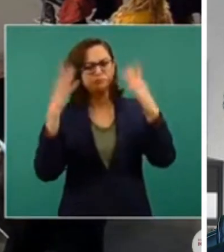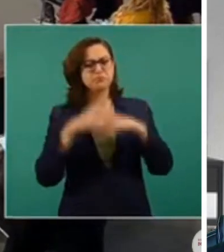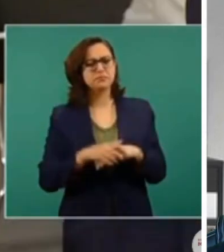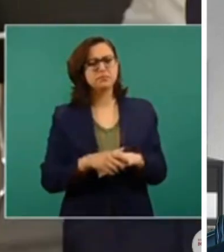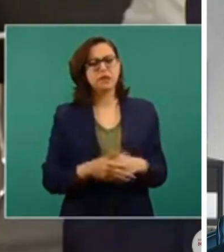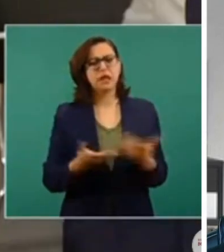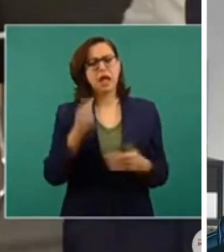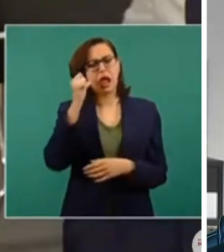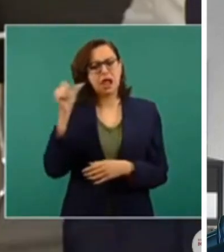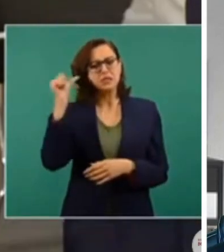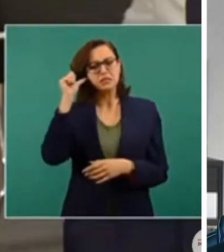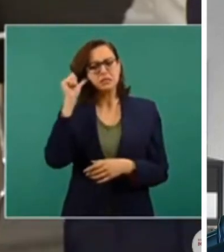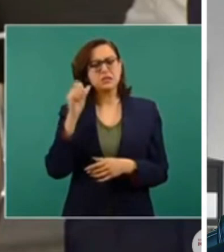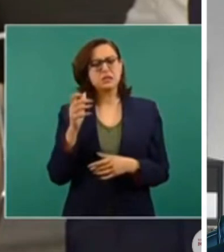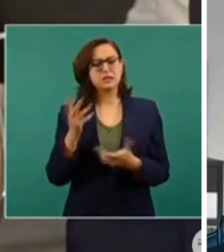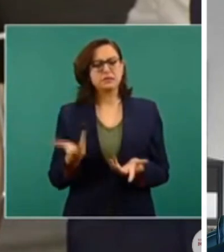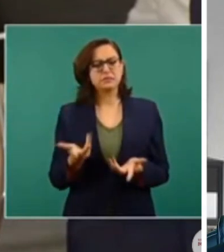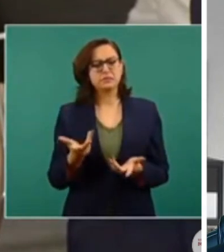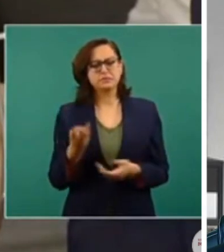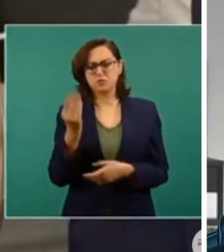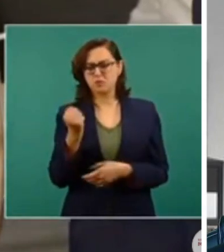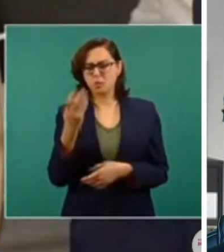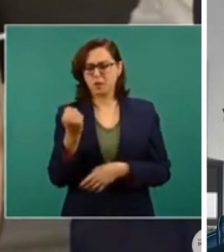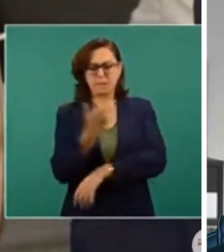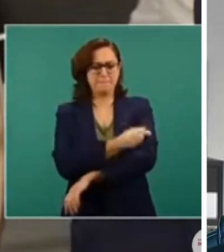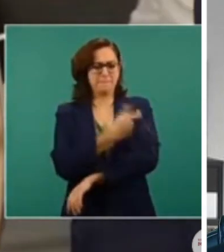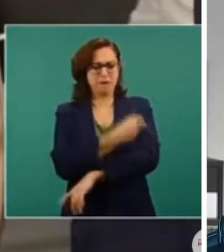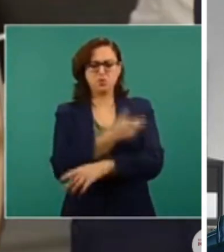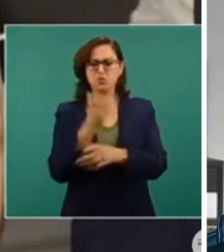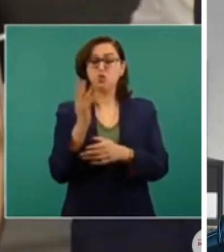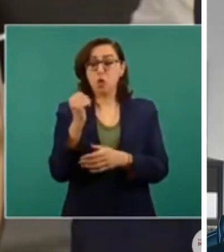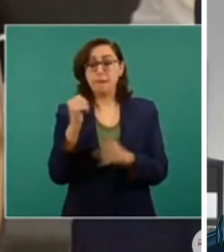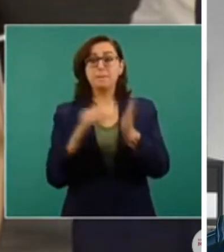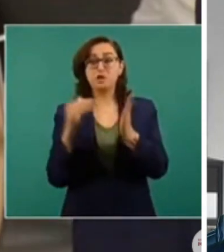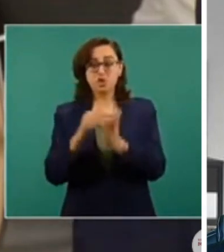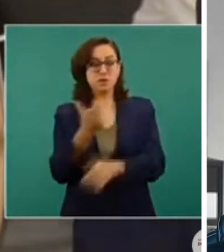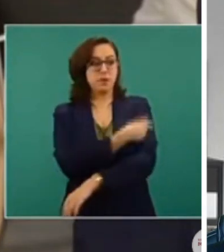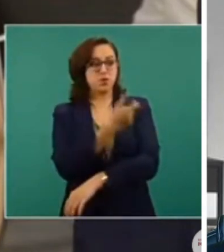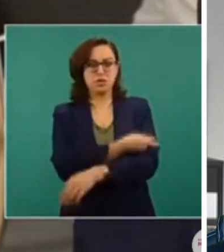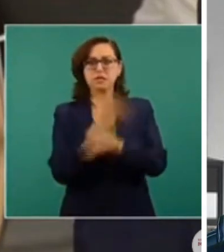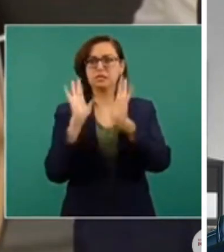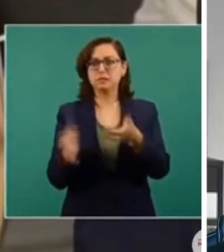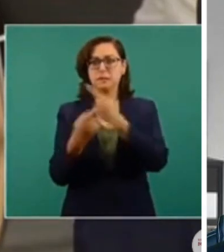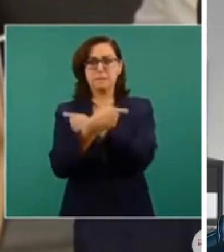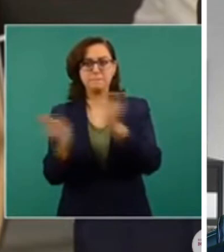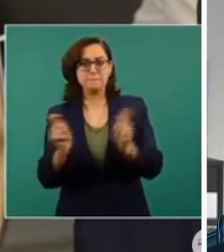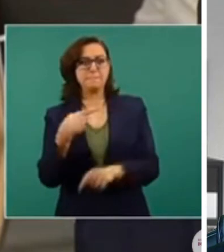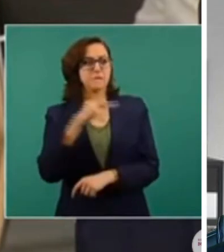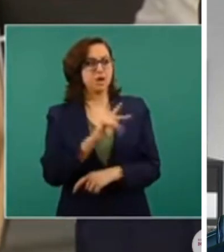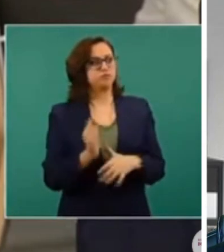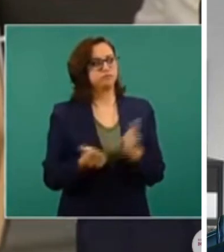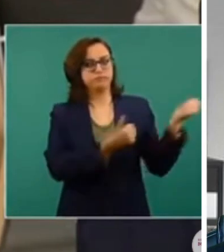como nueve millones de vacunas aplicadas y hay como catorce. Decía usted que se iba a acelerar incluso con la participación de elementos de la Marina.